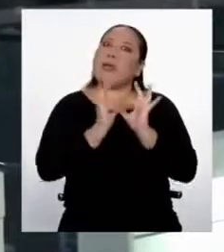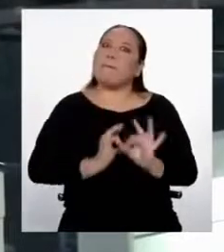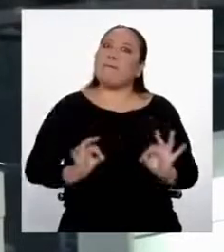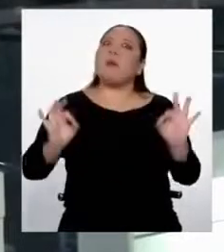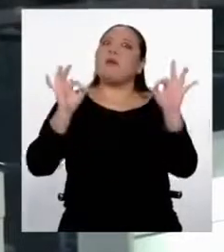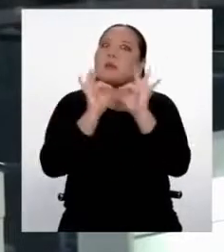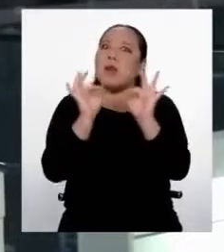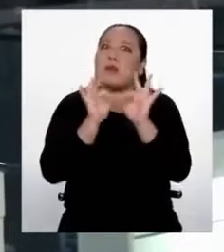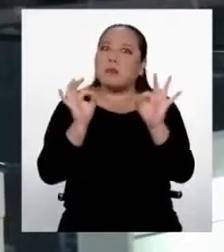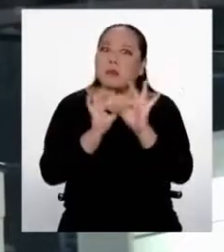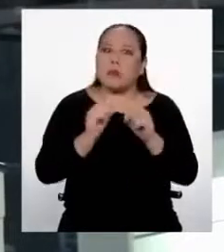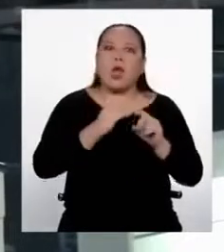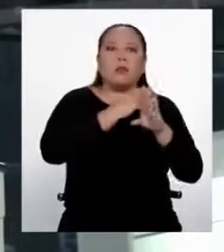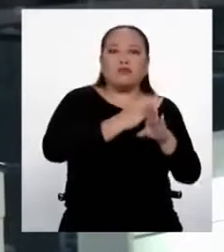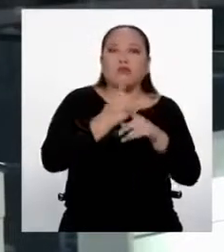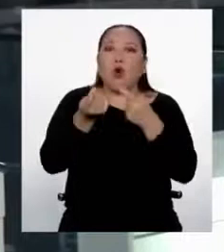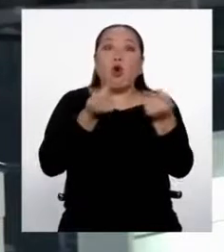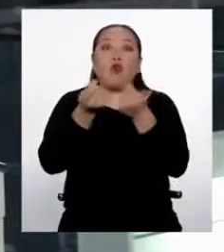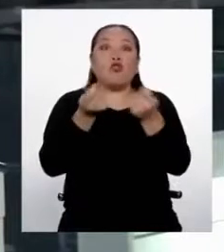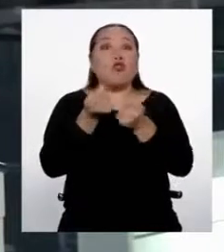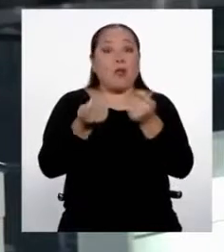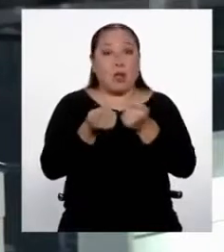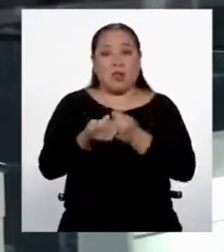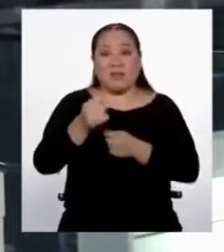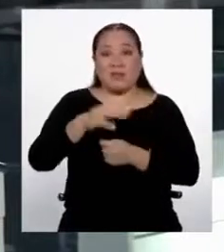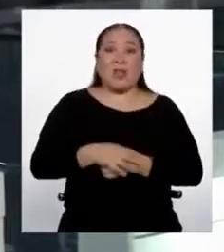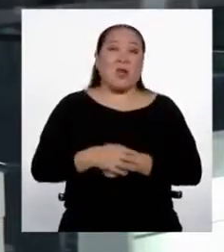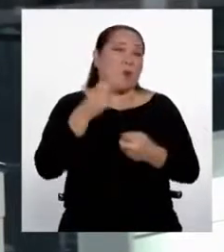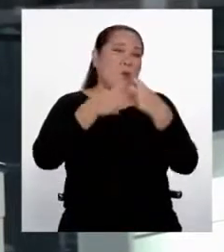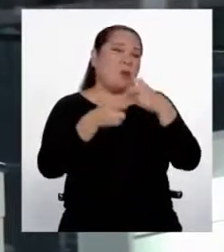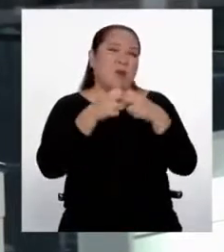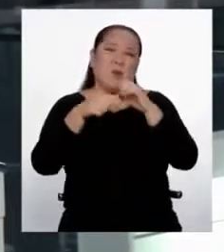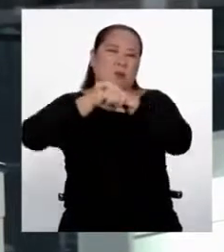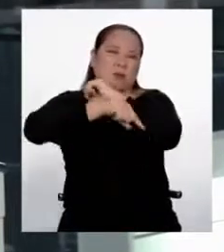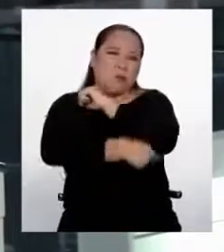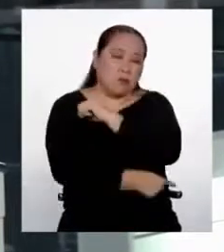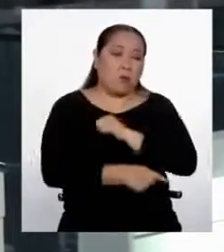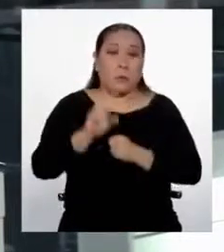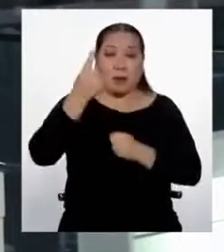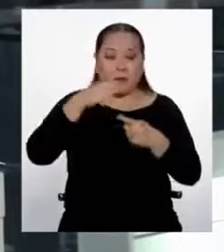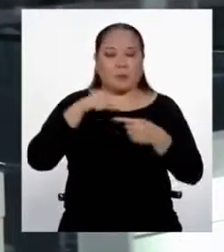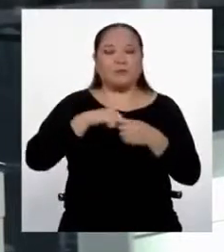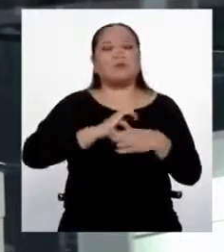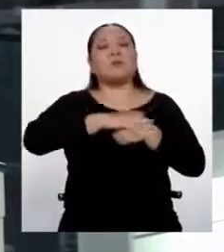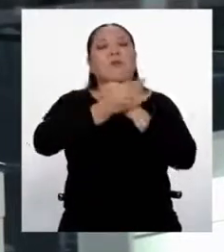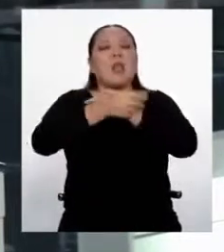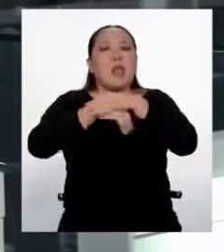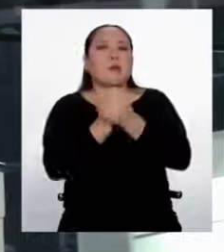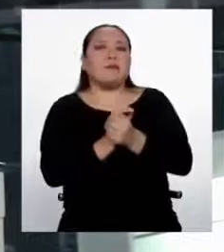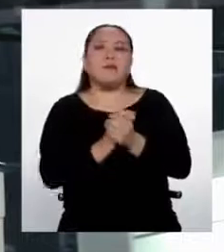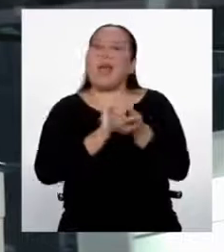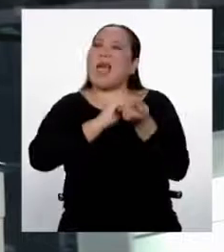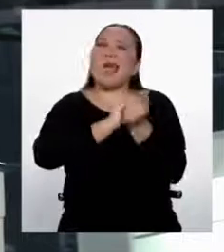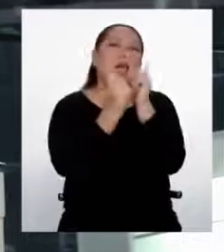debería llevar a nosotros a tratar de controlar cualquier tipo de problema más grave. El otro tema es empezar a cambiar nuestras costumbres.